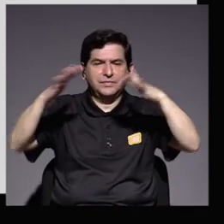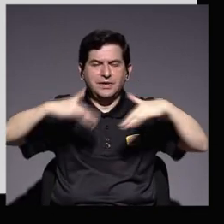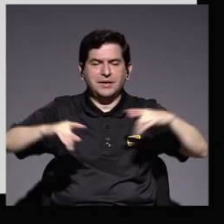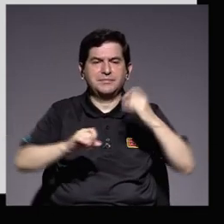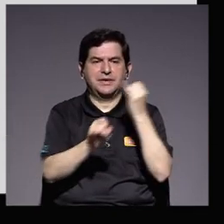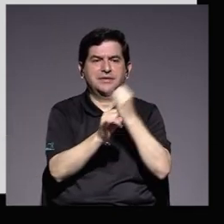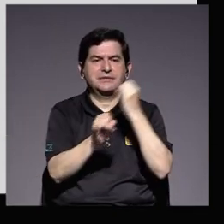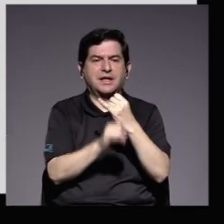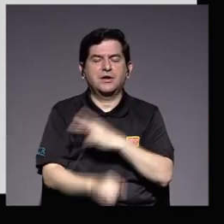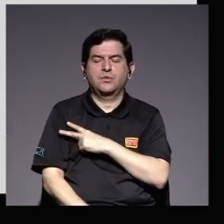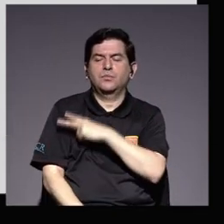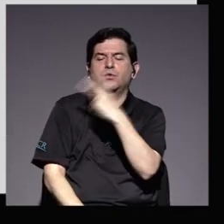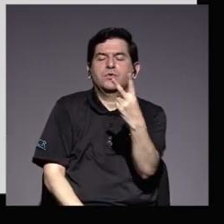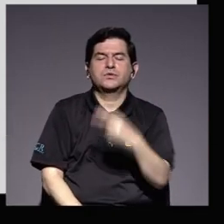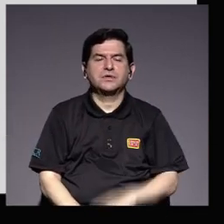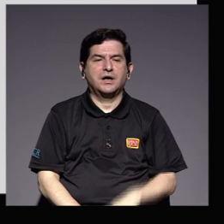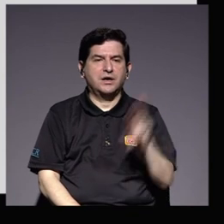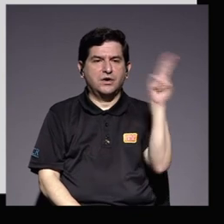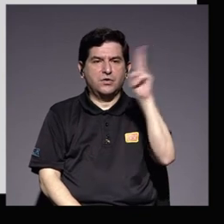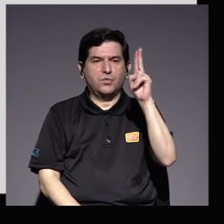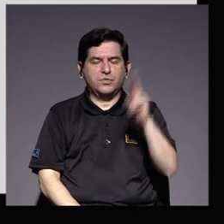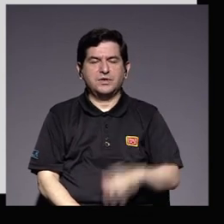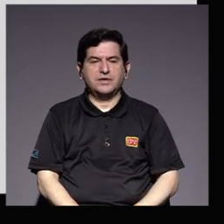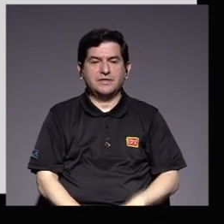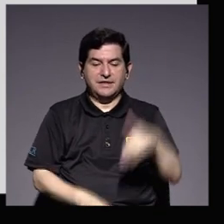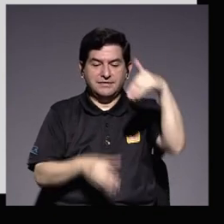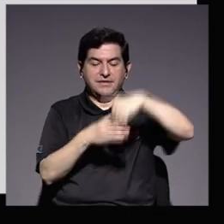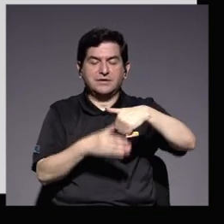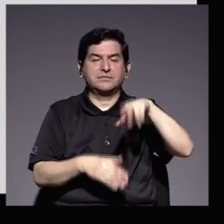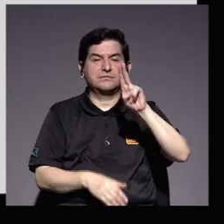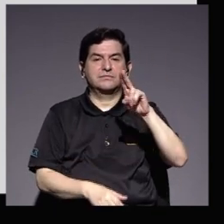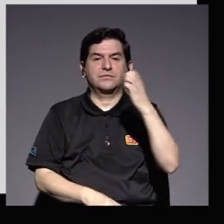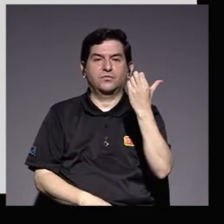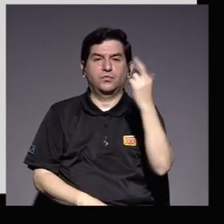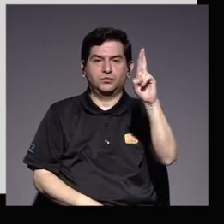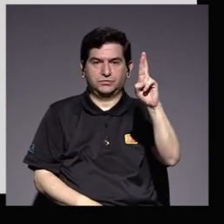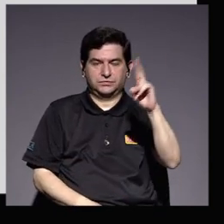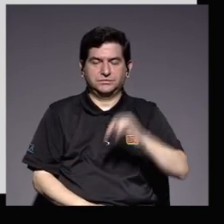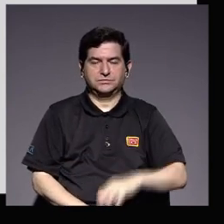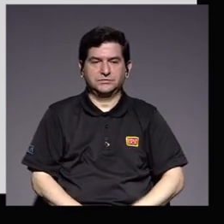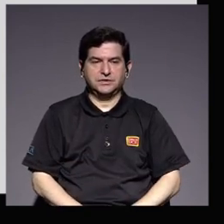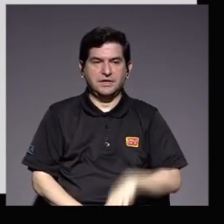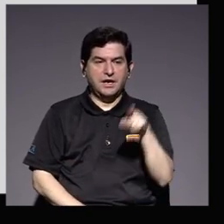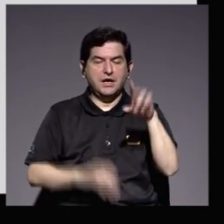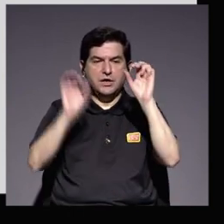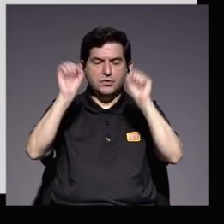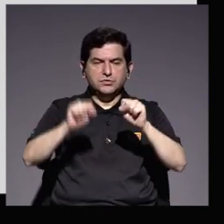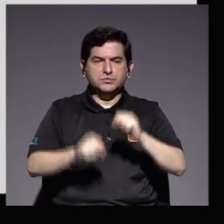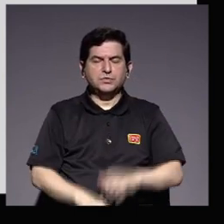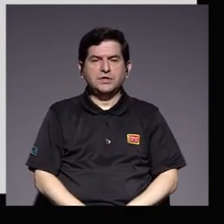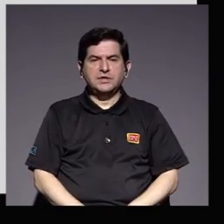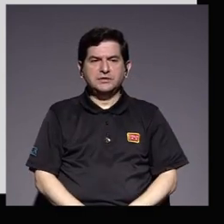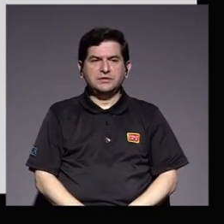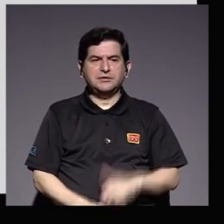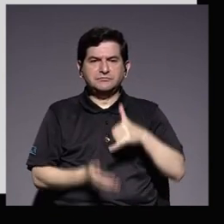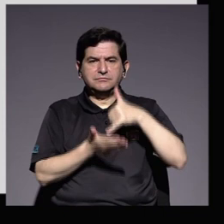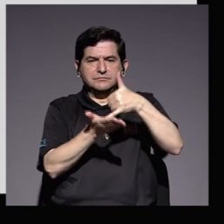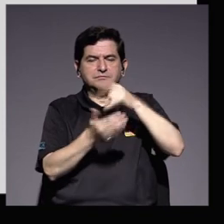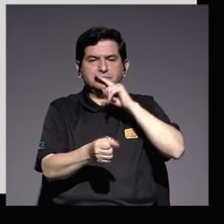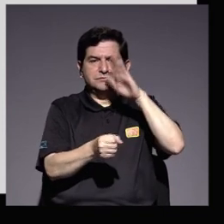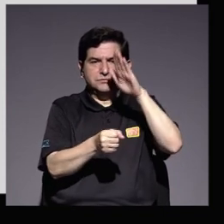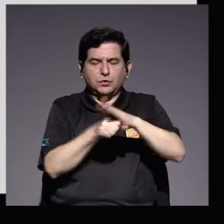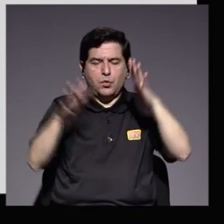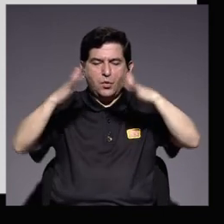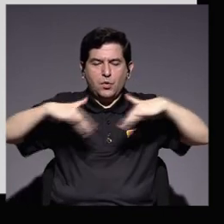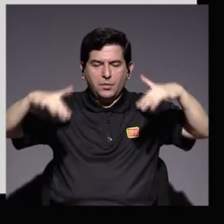institucional voluntario para que las unidades que conforman la universidad de costa rica reconocimiento que atiende el compromiso